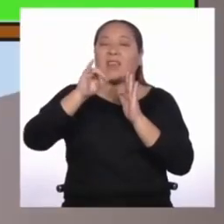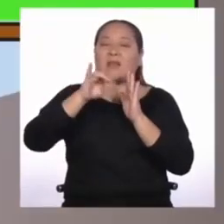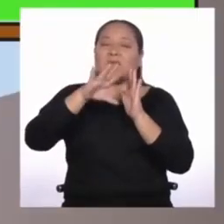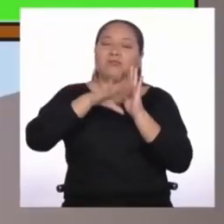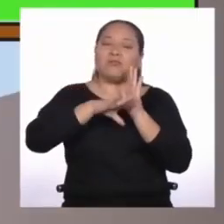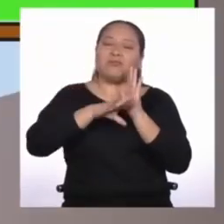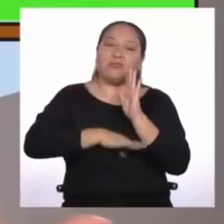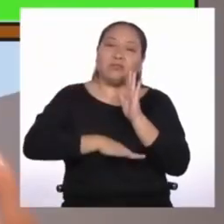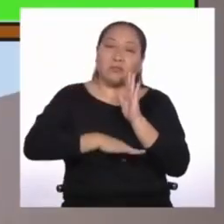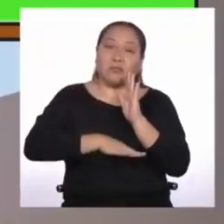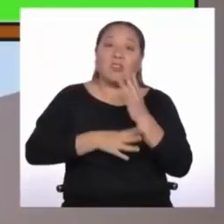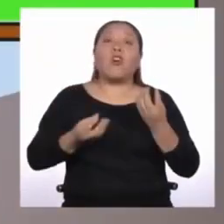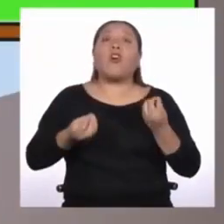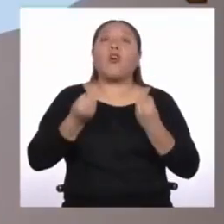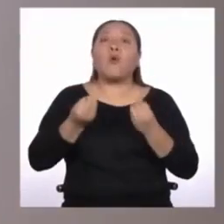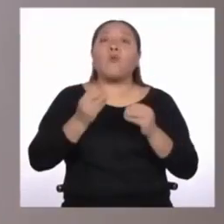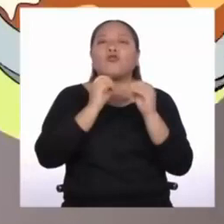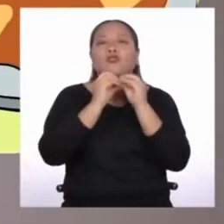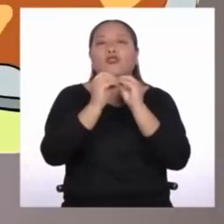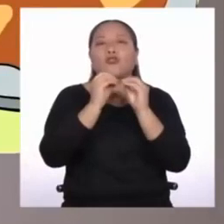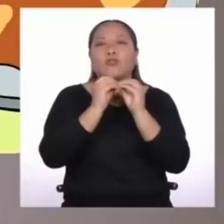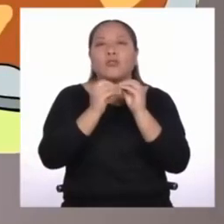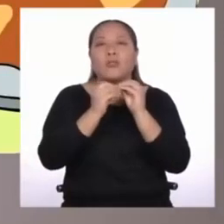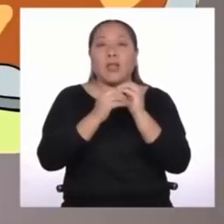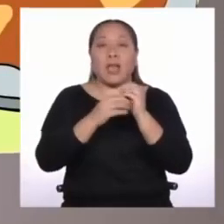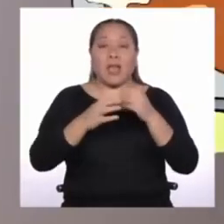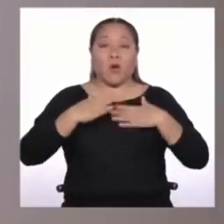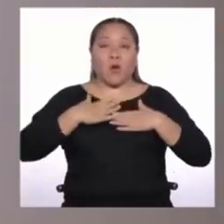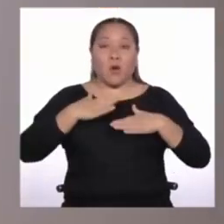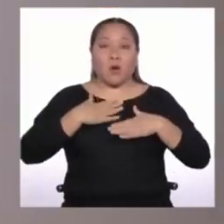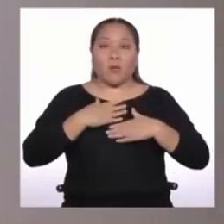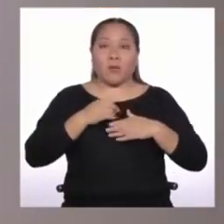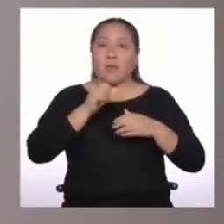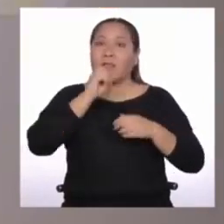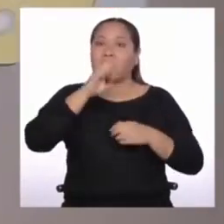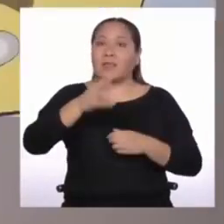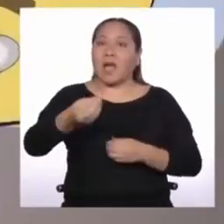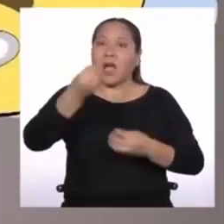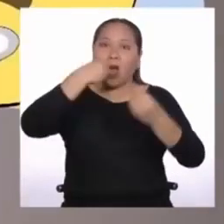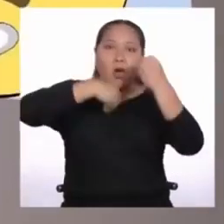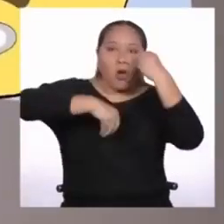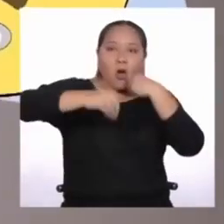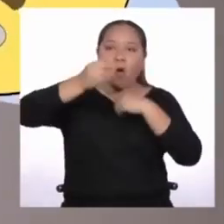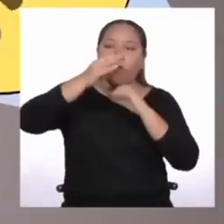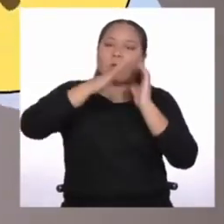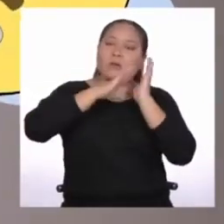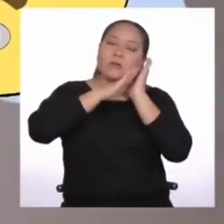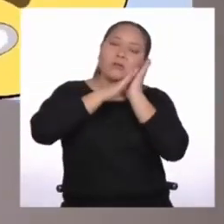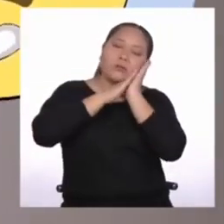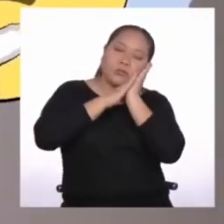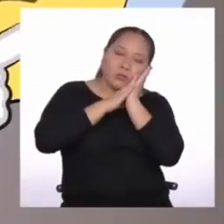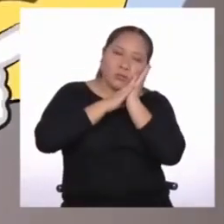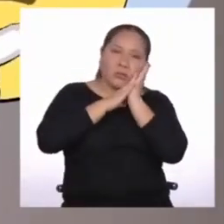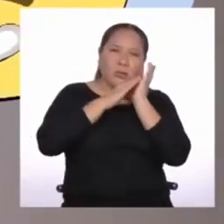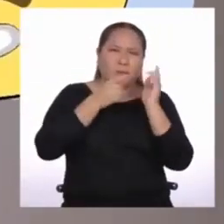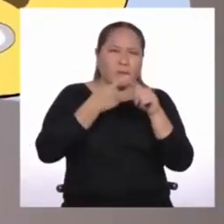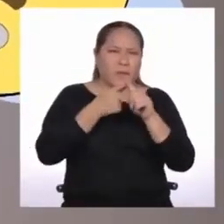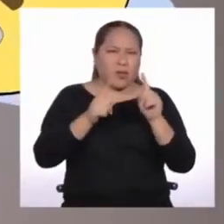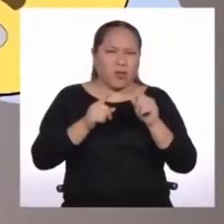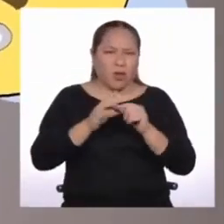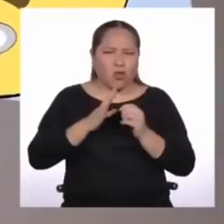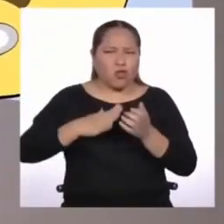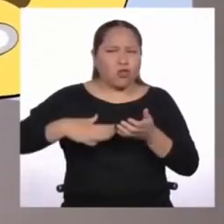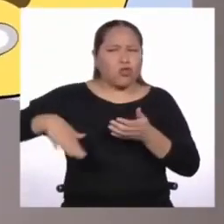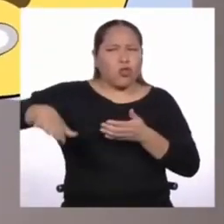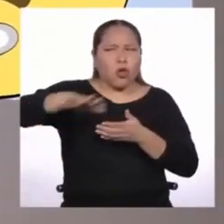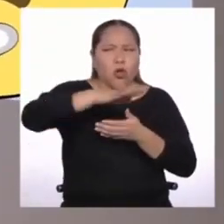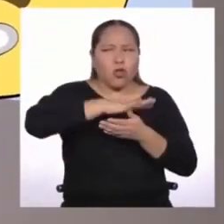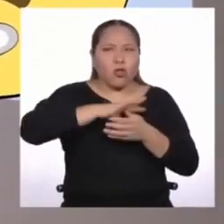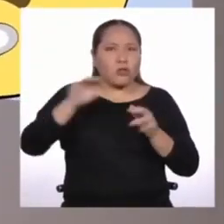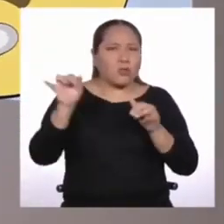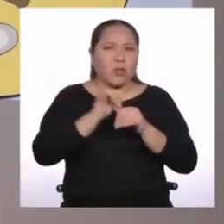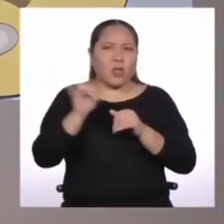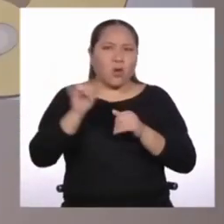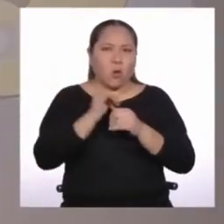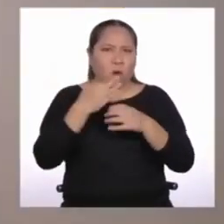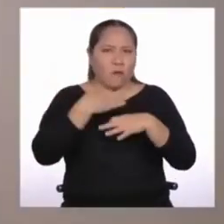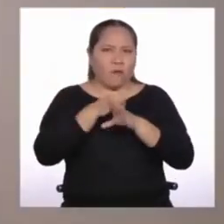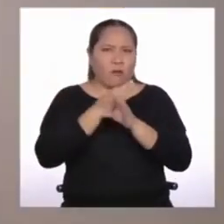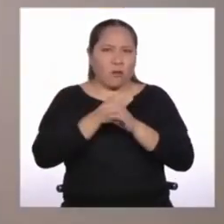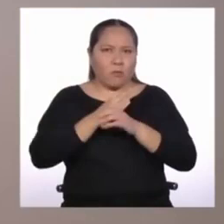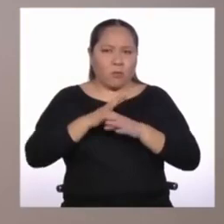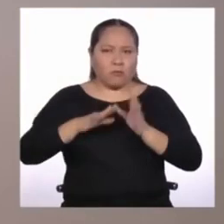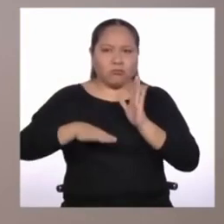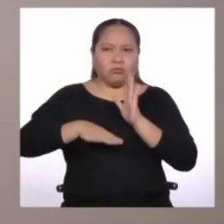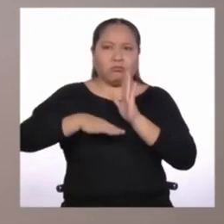nuestro cuerpo nos pide que descansemos y que nos alimentemos. ¿Pero dirías que todos los cuerpos recuperan energía de la misma manera? ¿Cómo la ves?